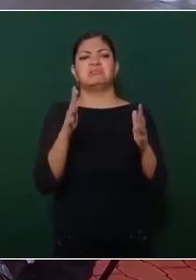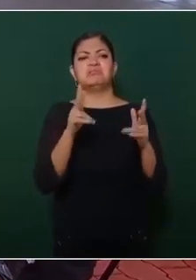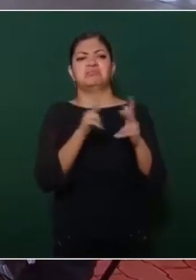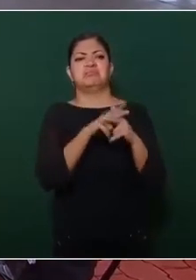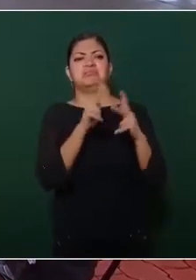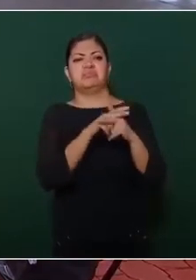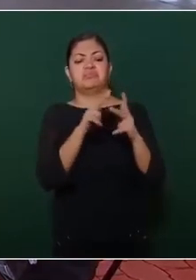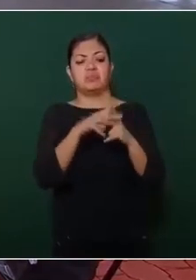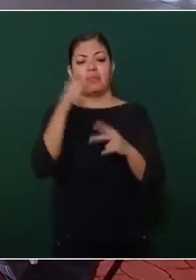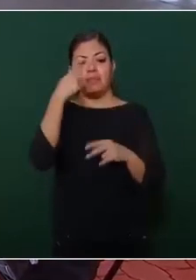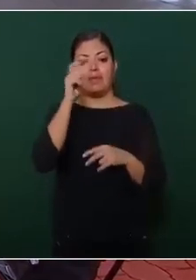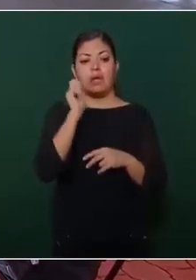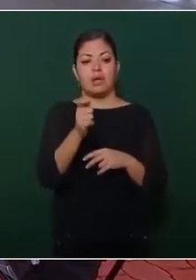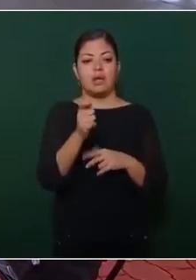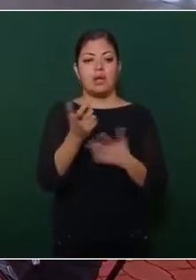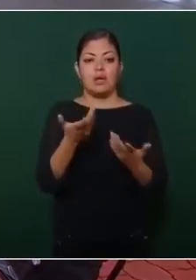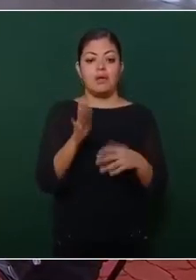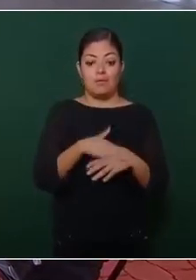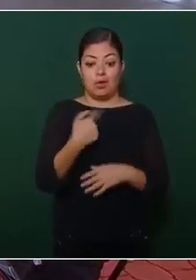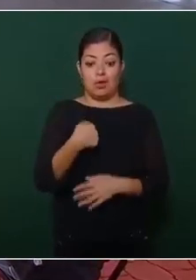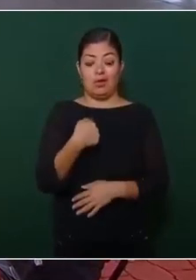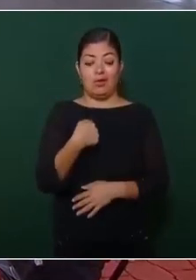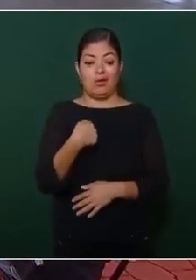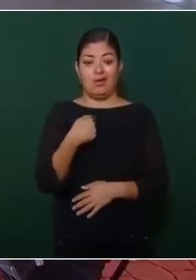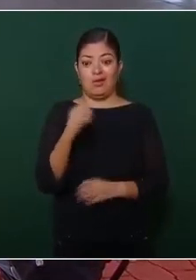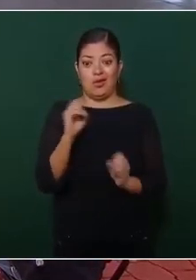legitimarse como no había ganado.